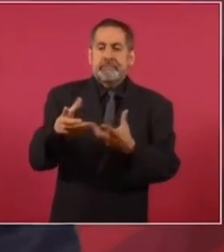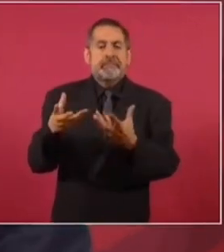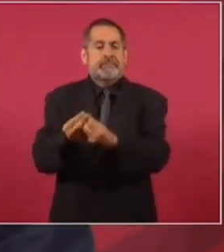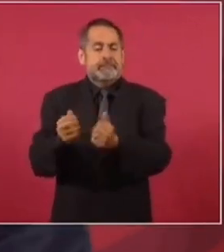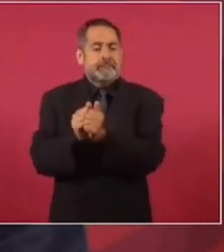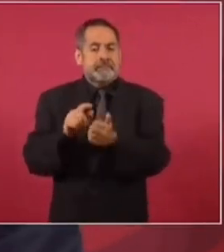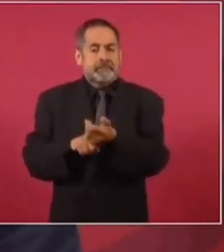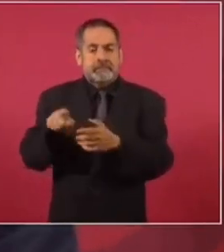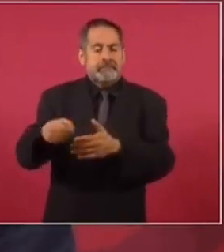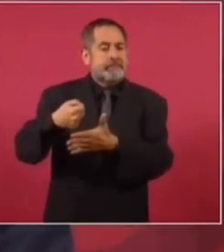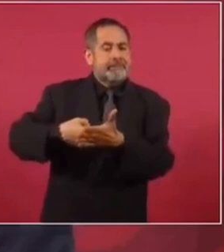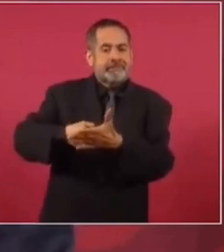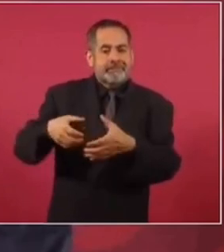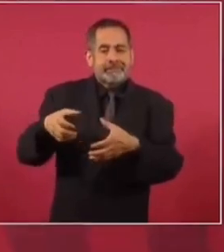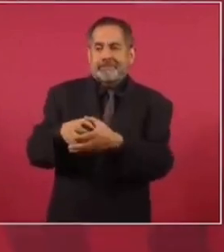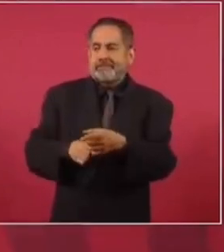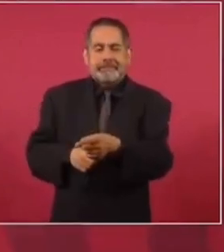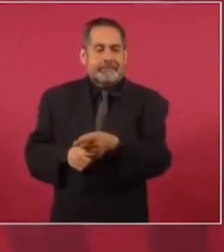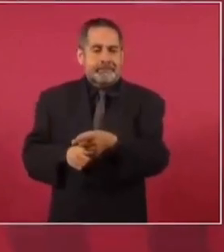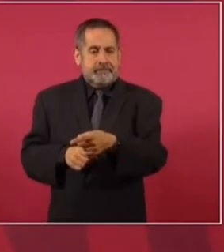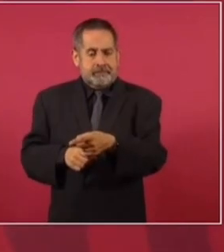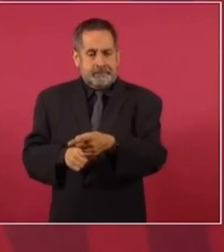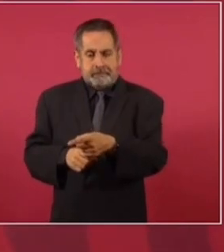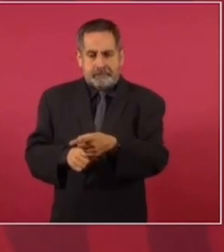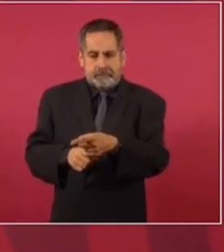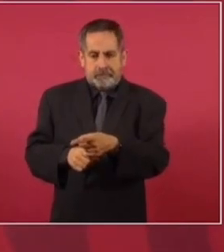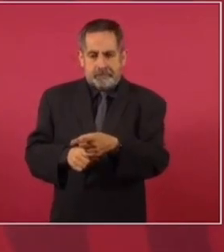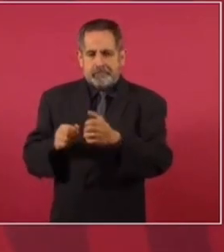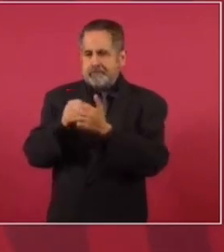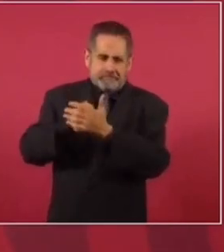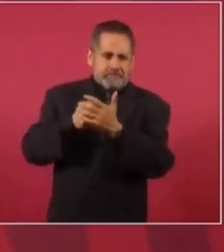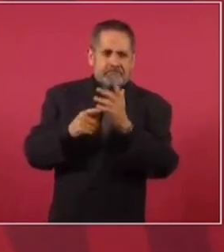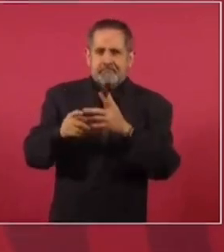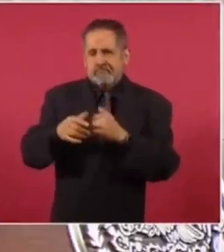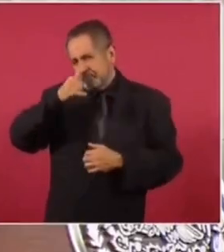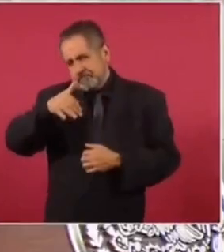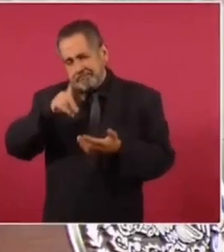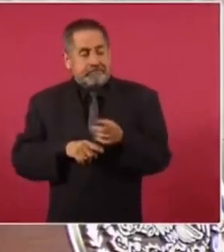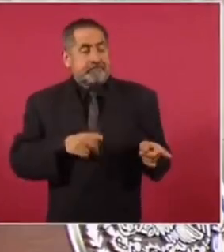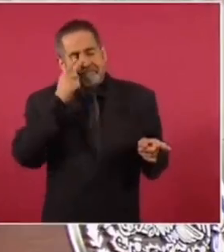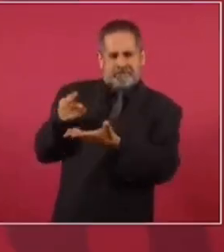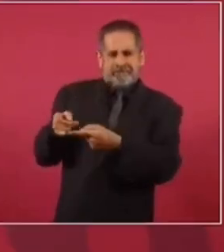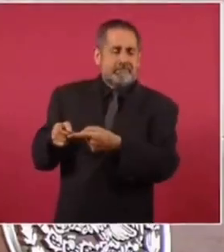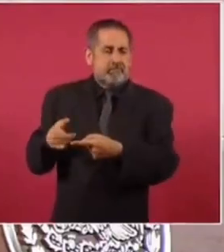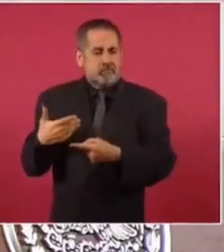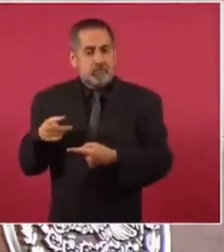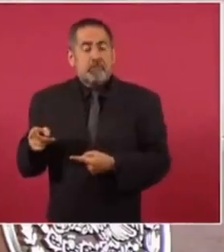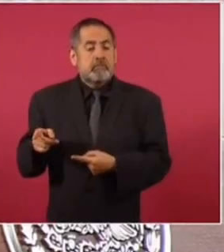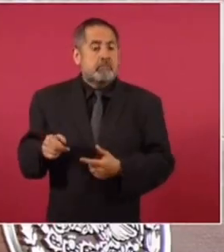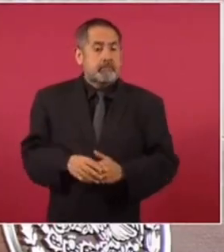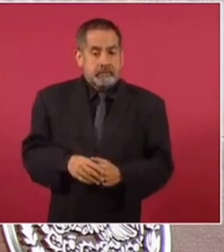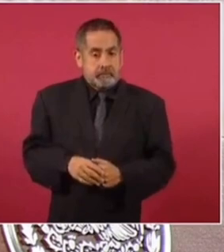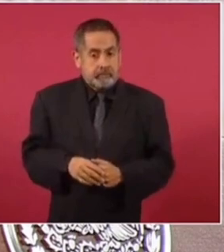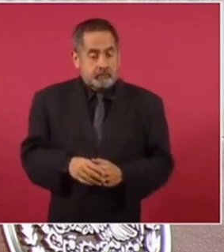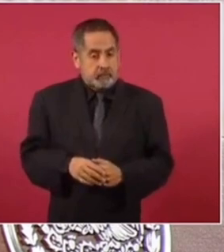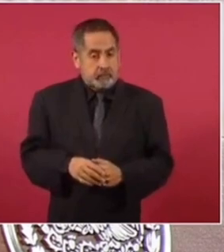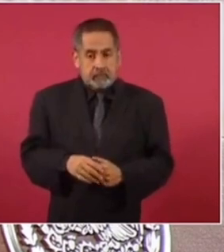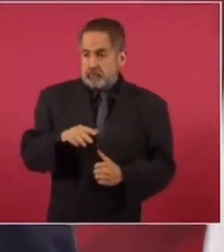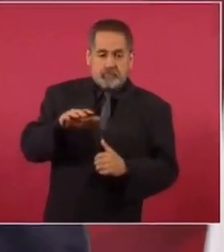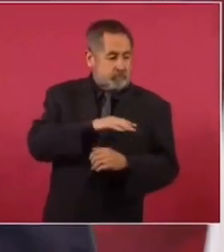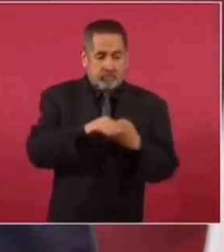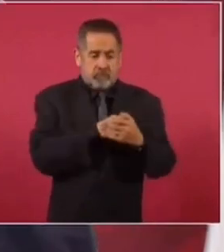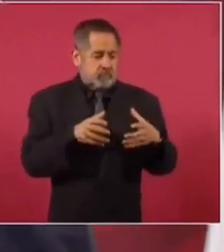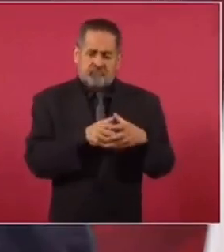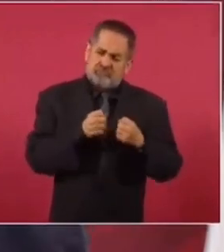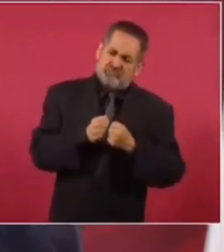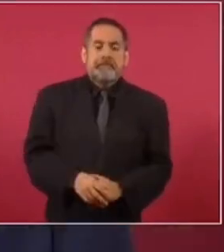pertenecer a un movimiento revolucionario o subversivo, de acuerdo a como se le quiera ver. Entonces, toda la